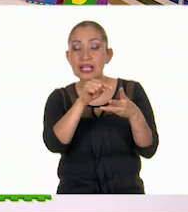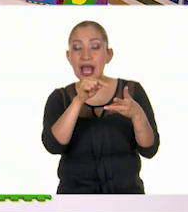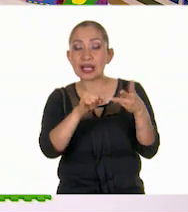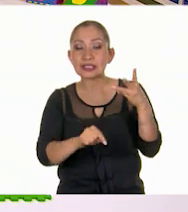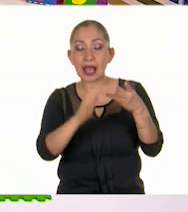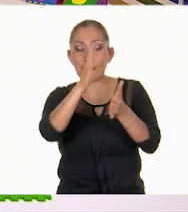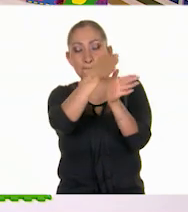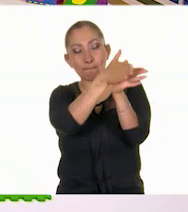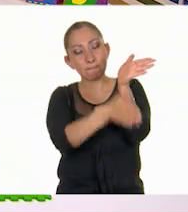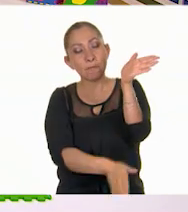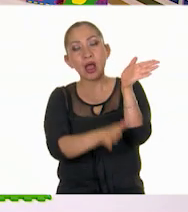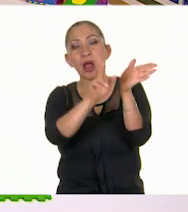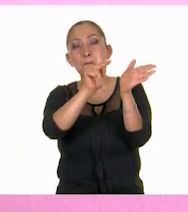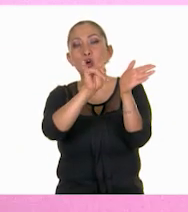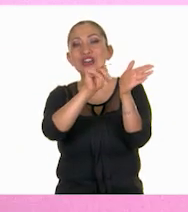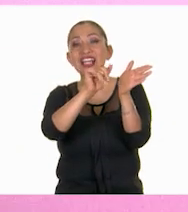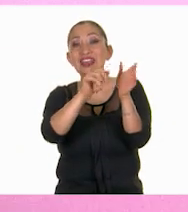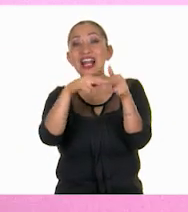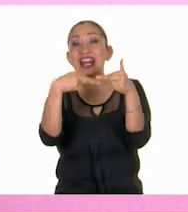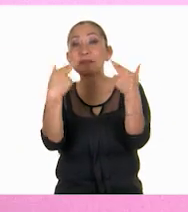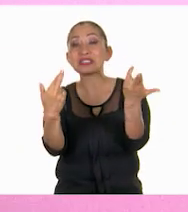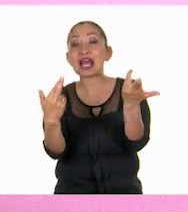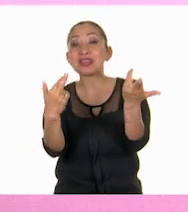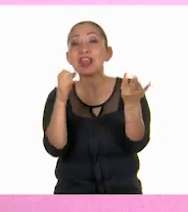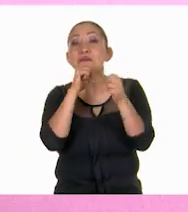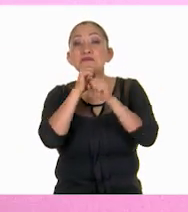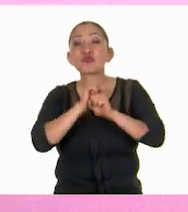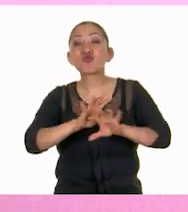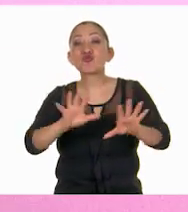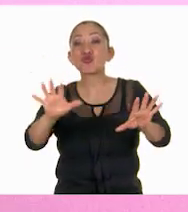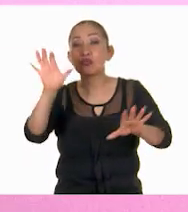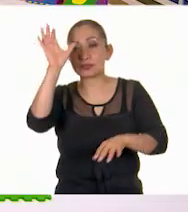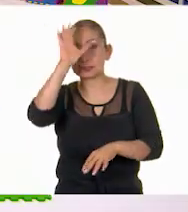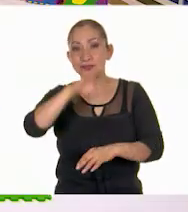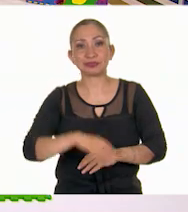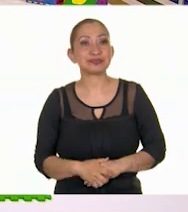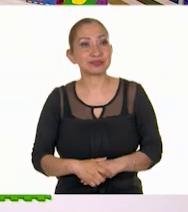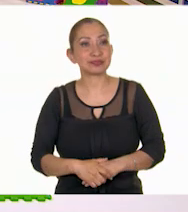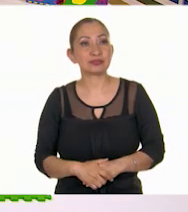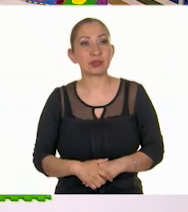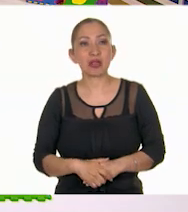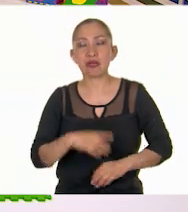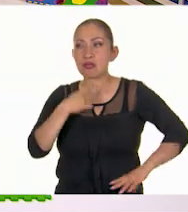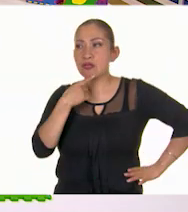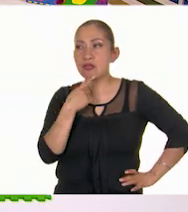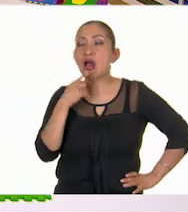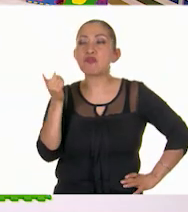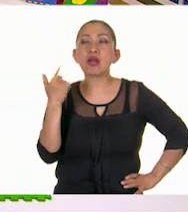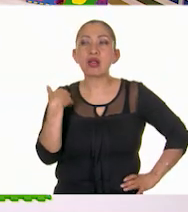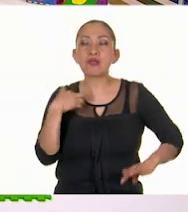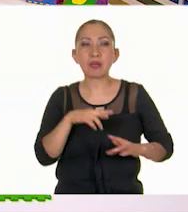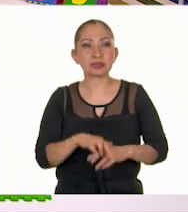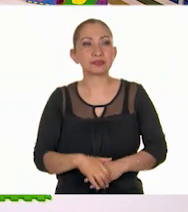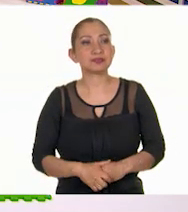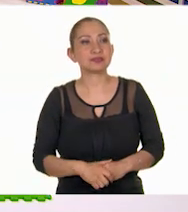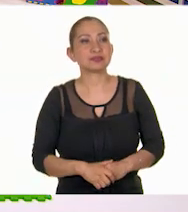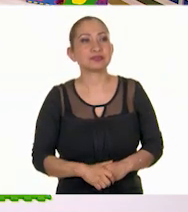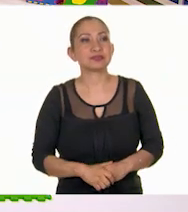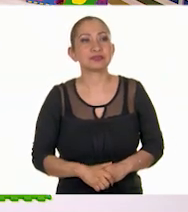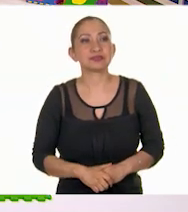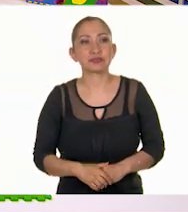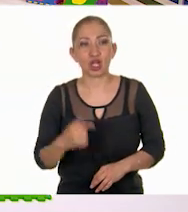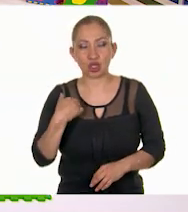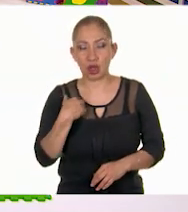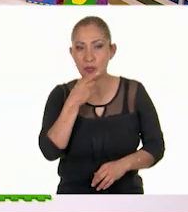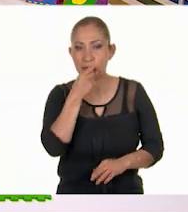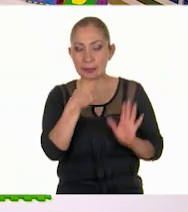portada de una revista de divulgación. ¡Uy! A ver, maestra. A ver, mira. Te